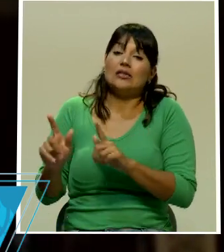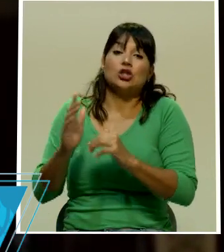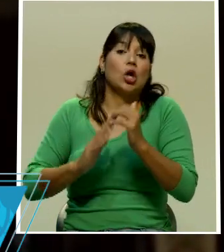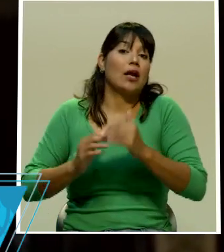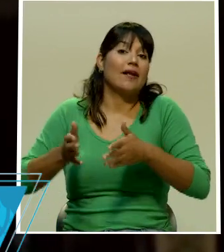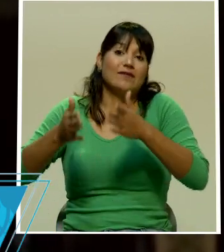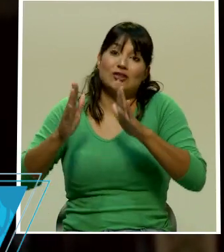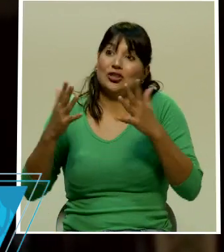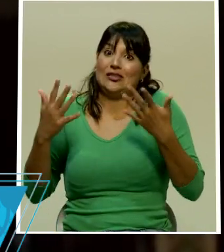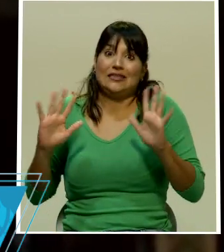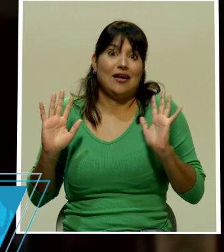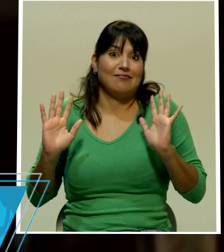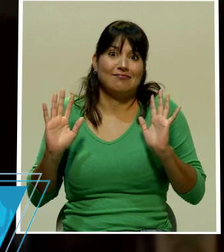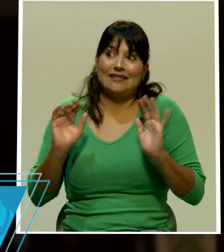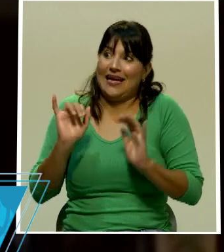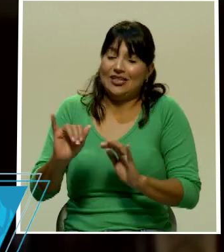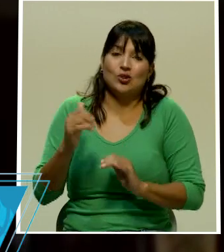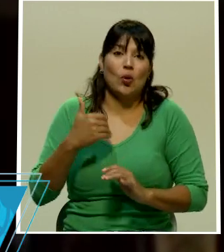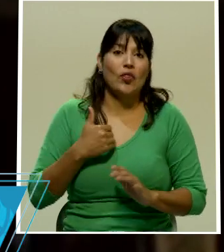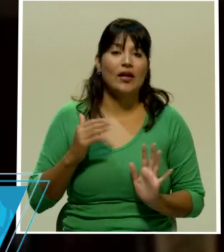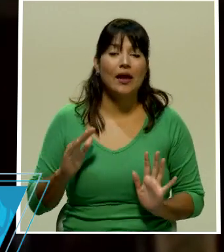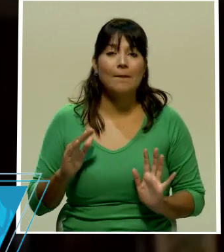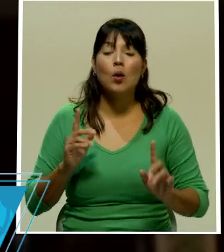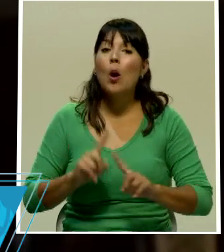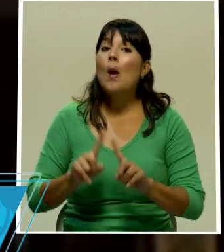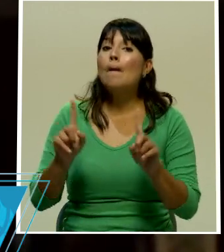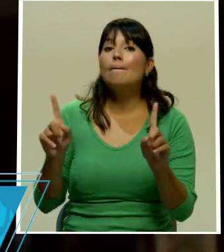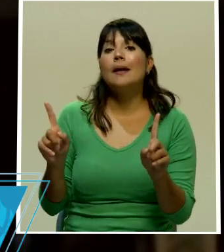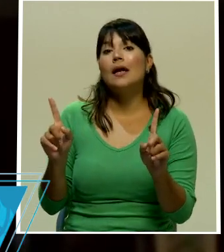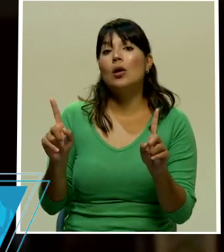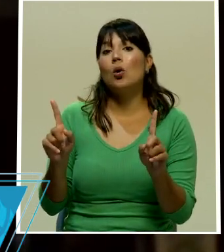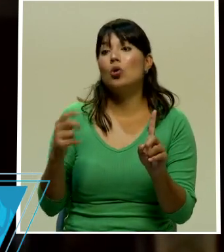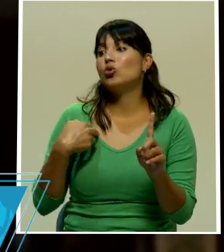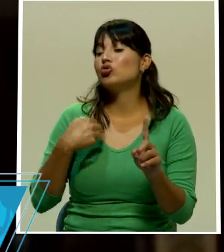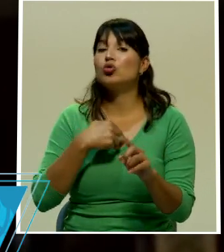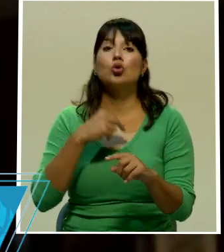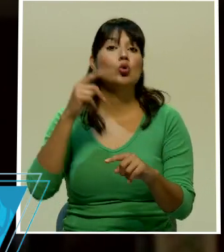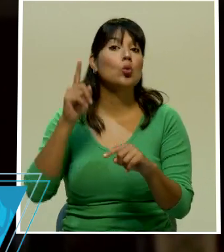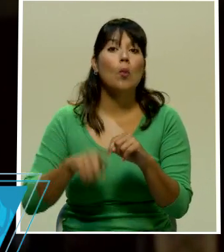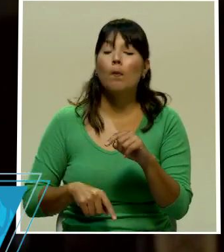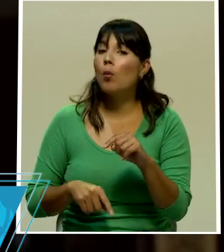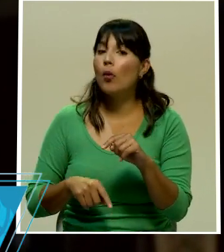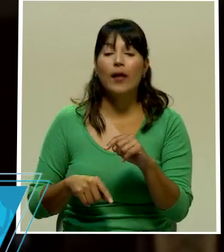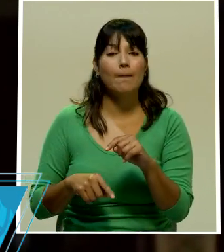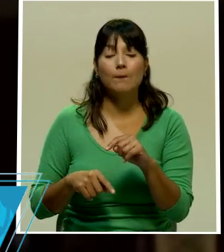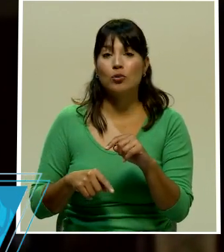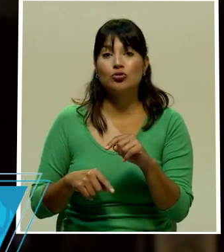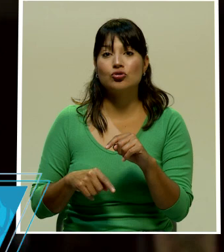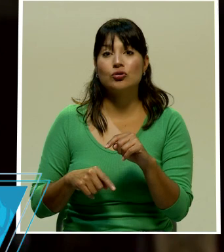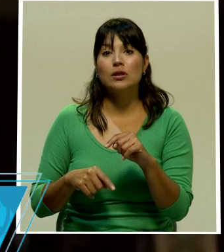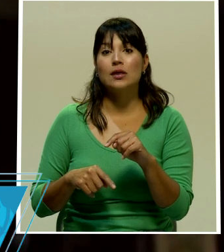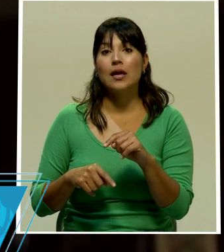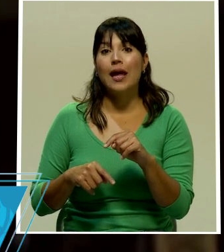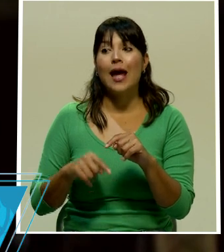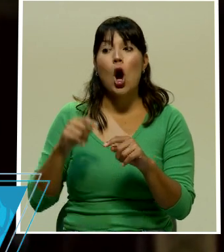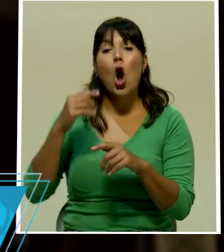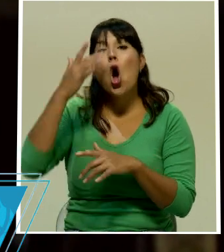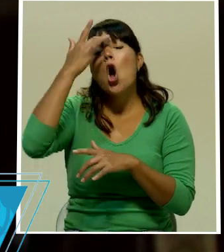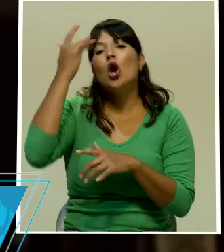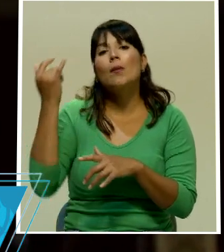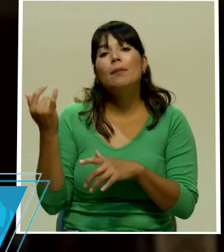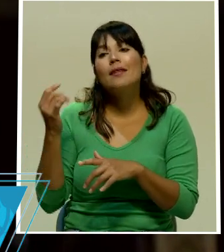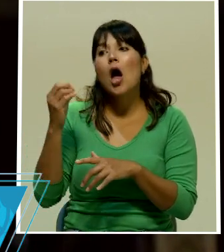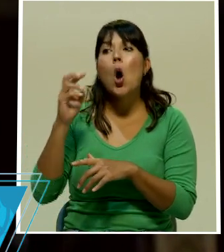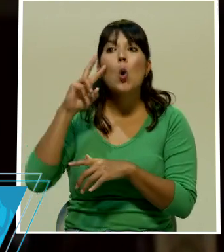eso es lo que es es lo que tenemos pero no podemos descuidar ni dejar de un lado esa